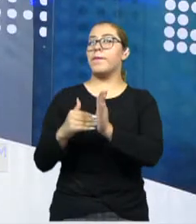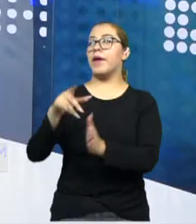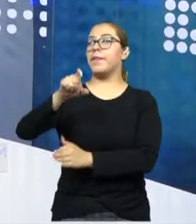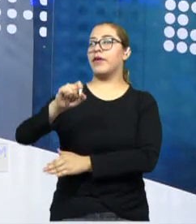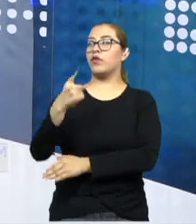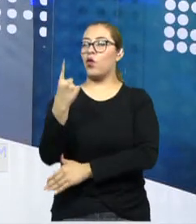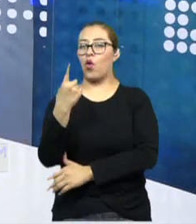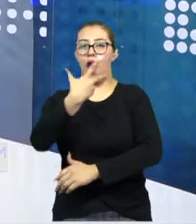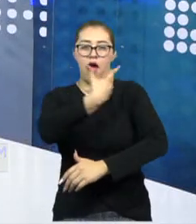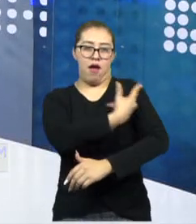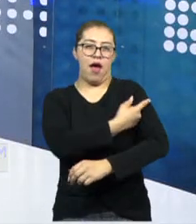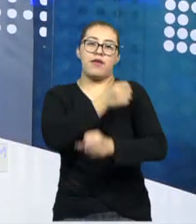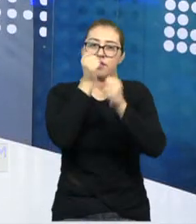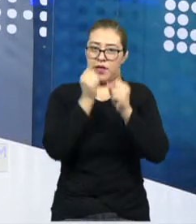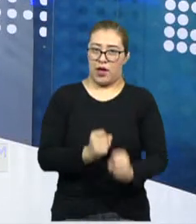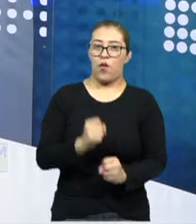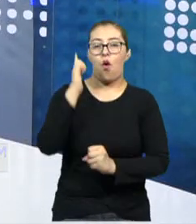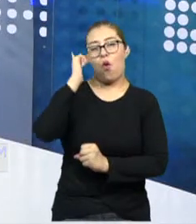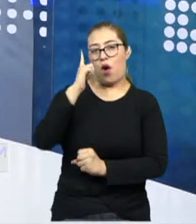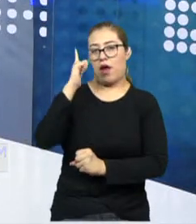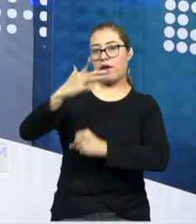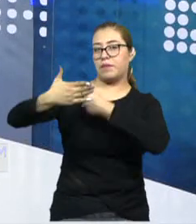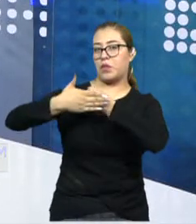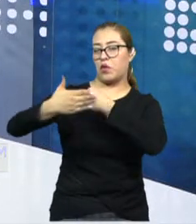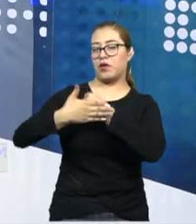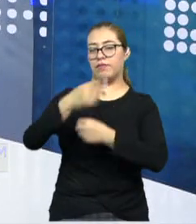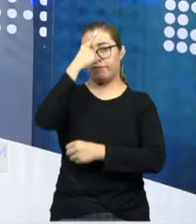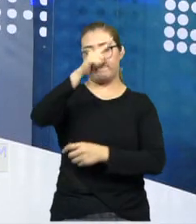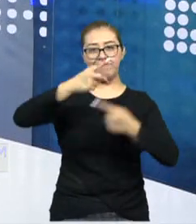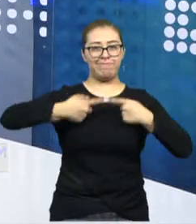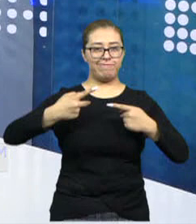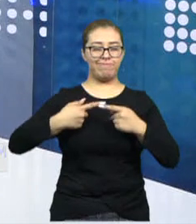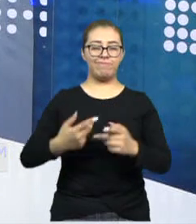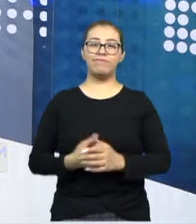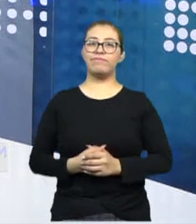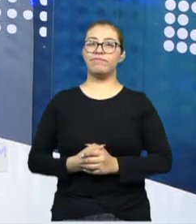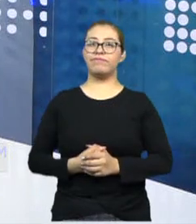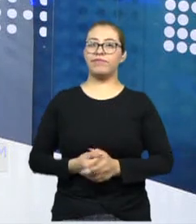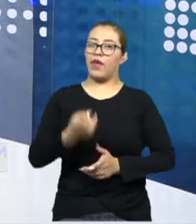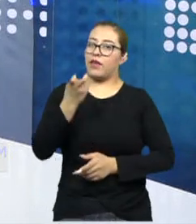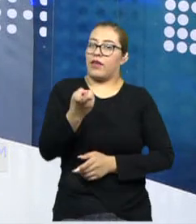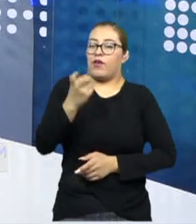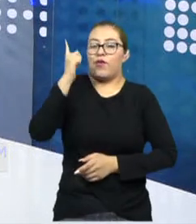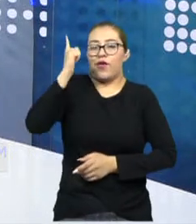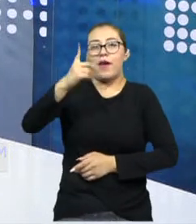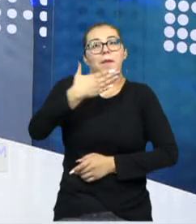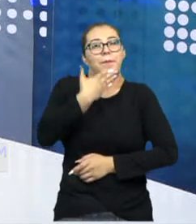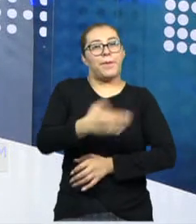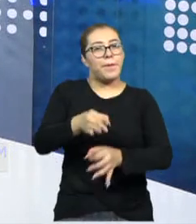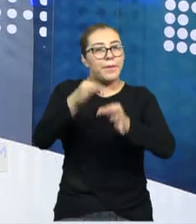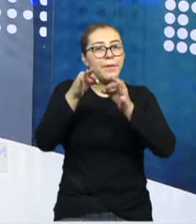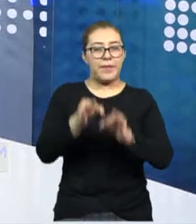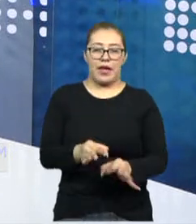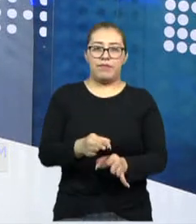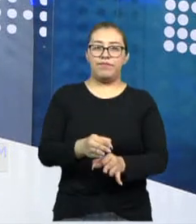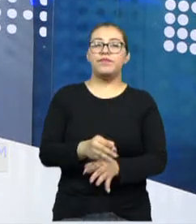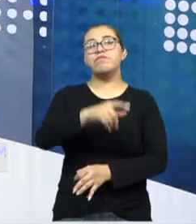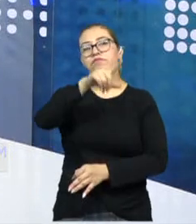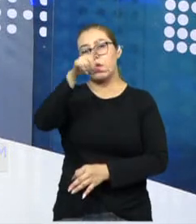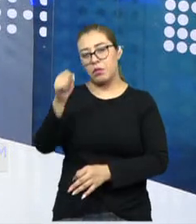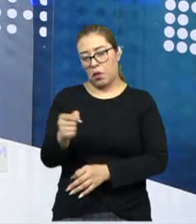efectiva y segura para la población. Bueno, esa sería una magnífica noticia. Obviamente se dará,